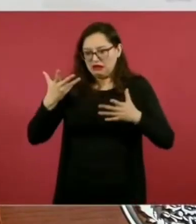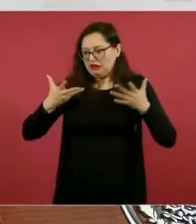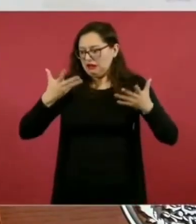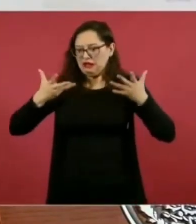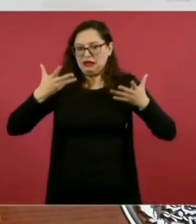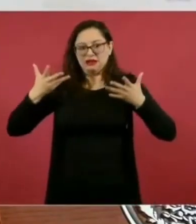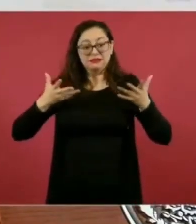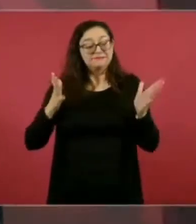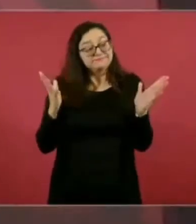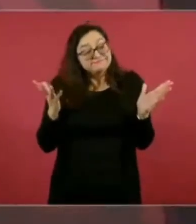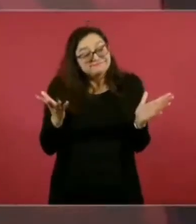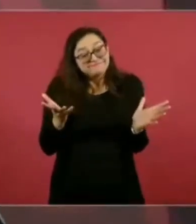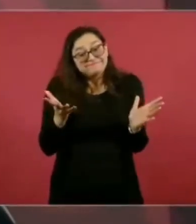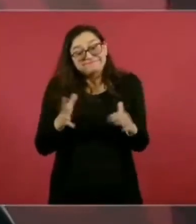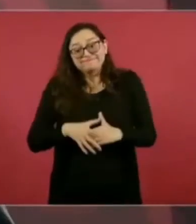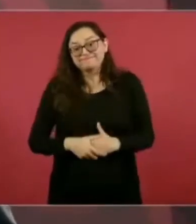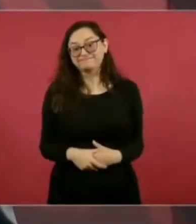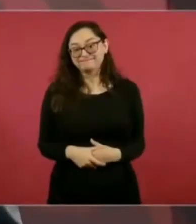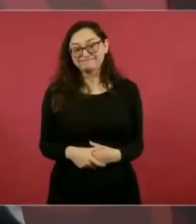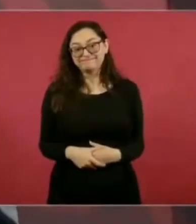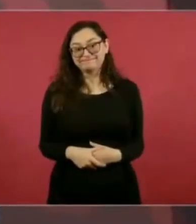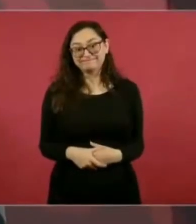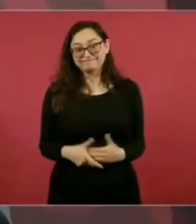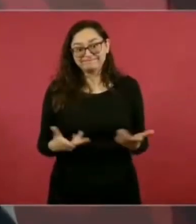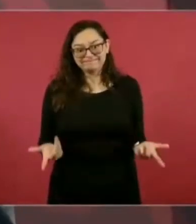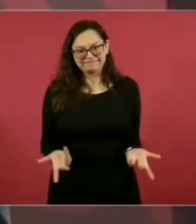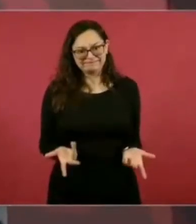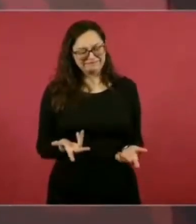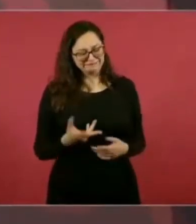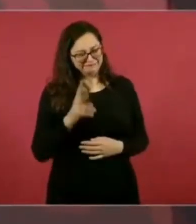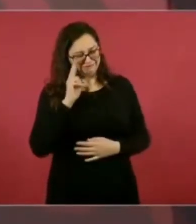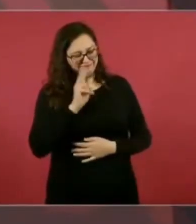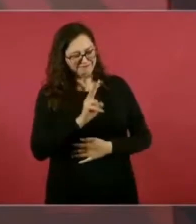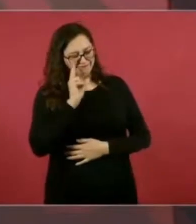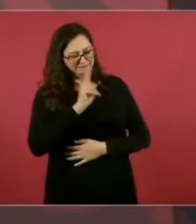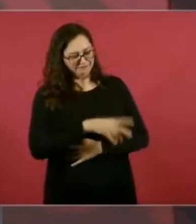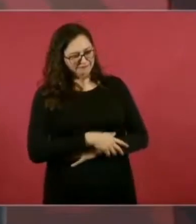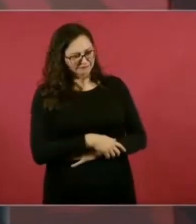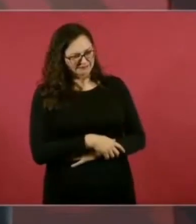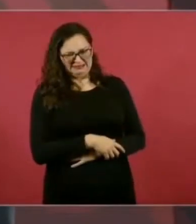cada vez dan más pena ajena.